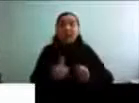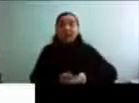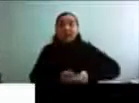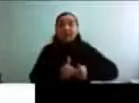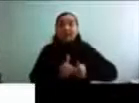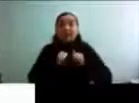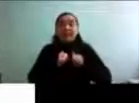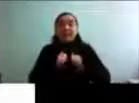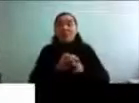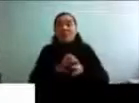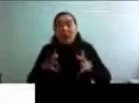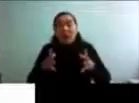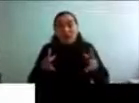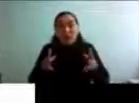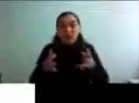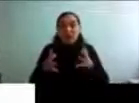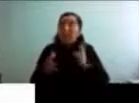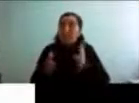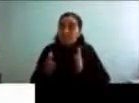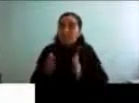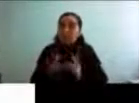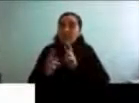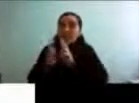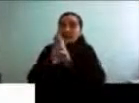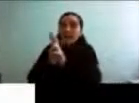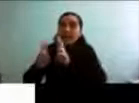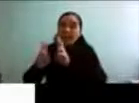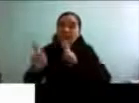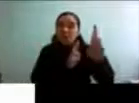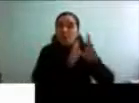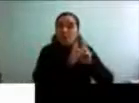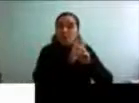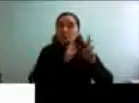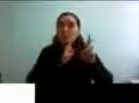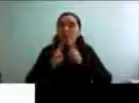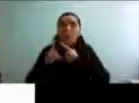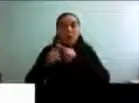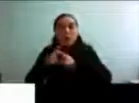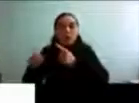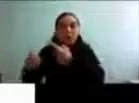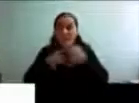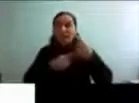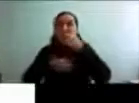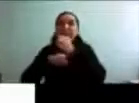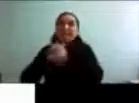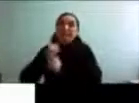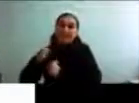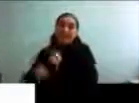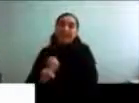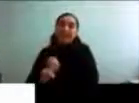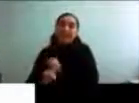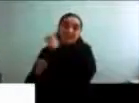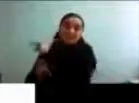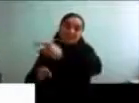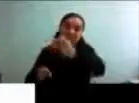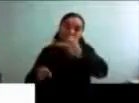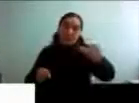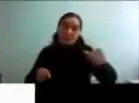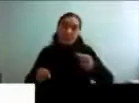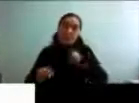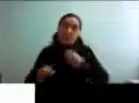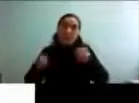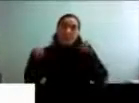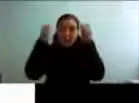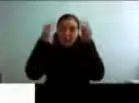mantener las relaciones intergeneracionales cuando uno va envejeciendo, ¿no? Aprender a mantener